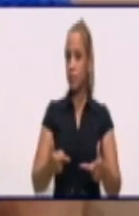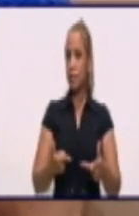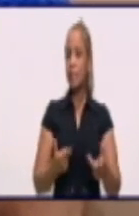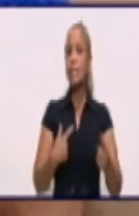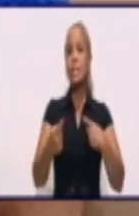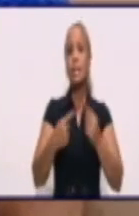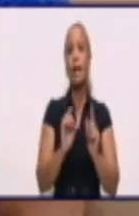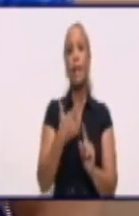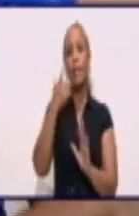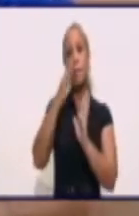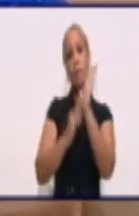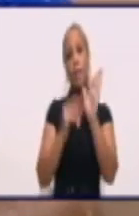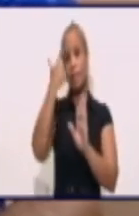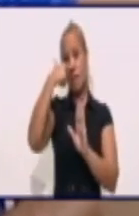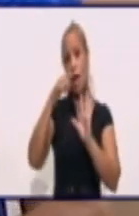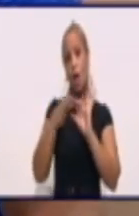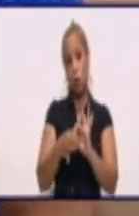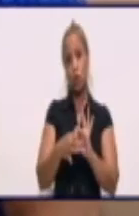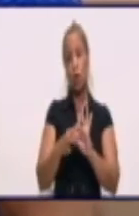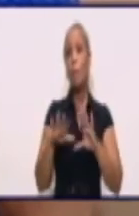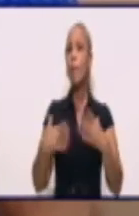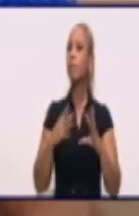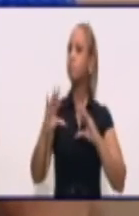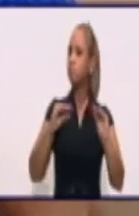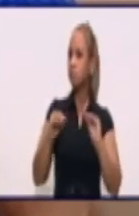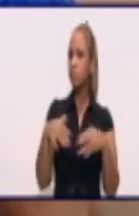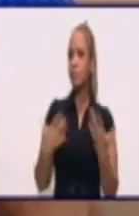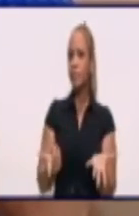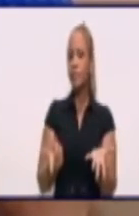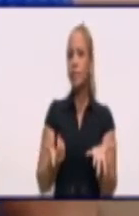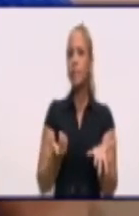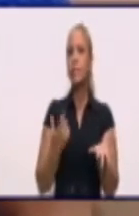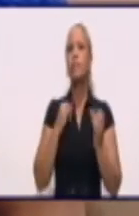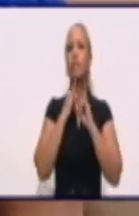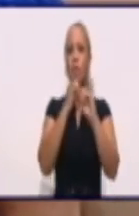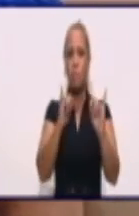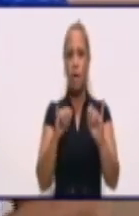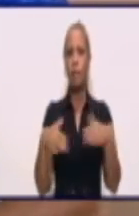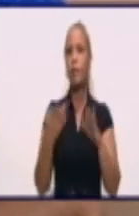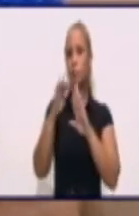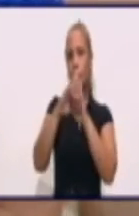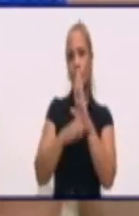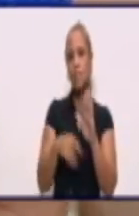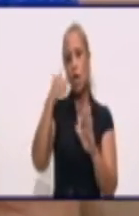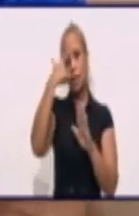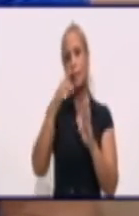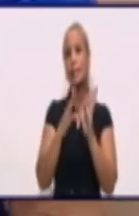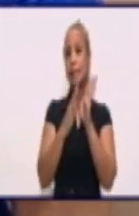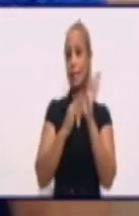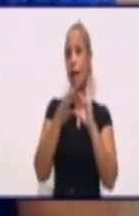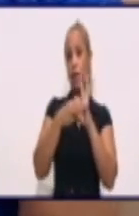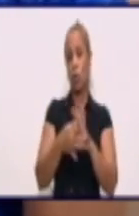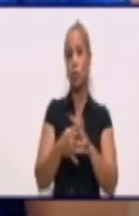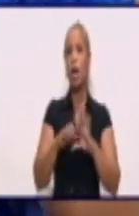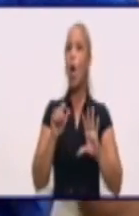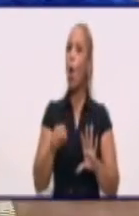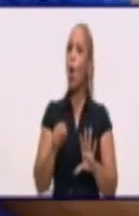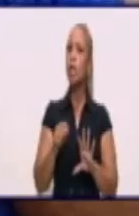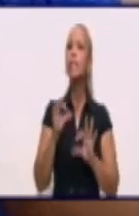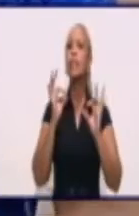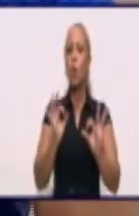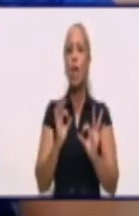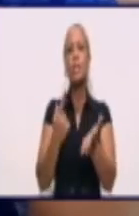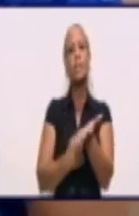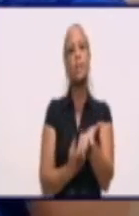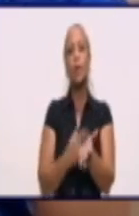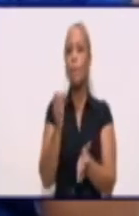de agosto para hablar también de qué va a pasar durante el mes de agosto. Hoy, como va a ser siempre, nos vamos a despedir con música y